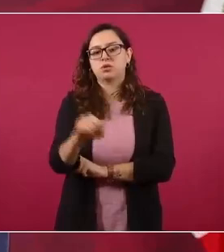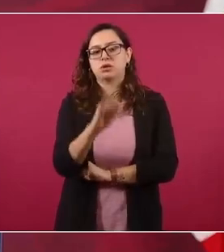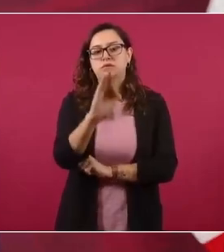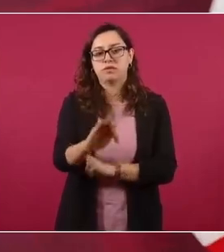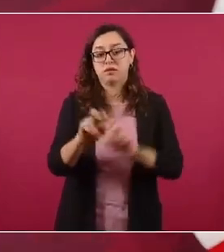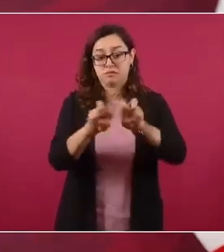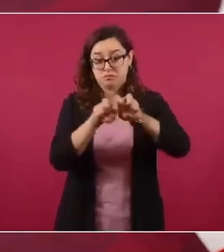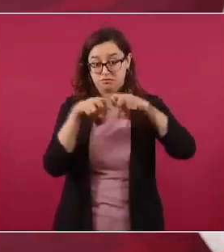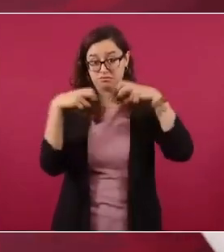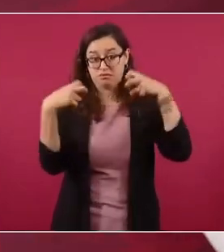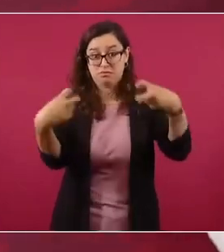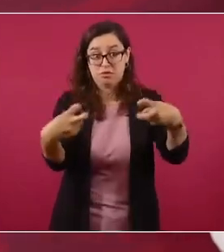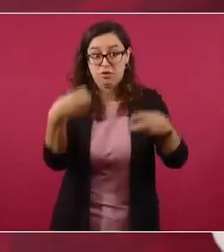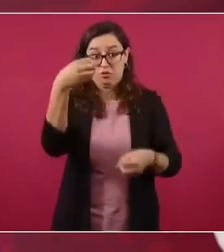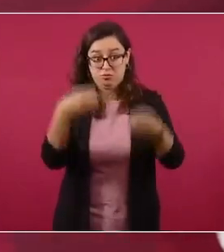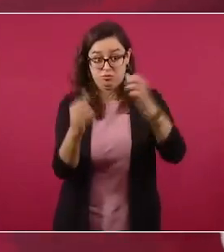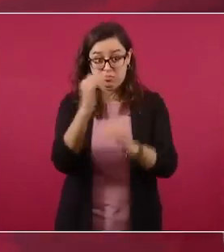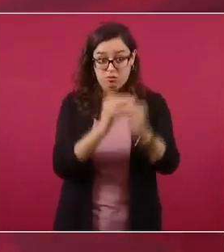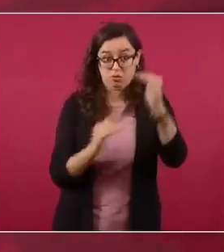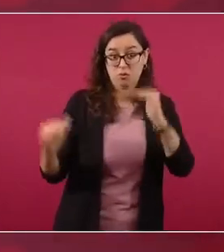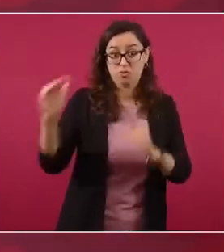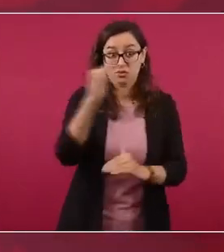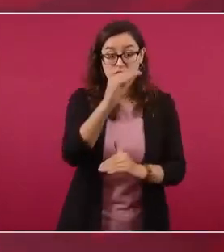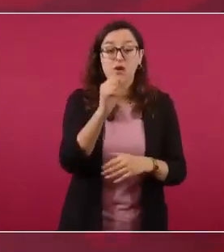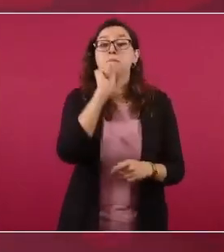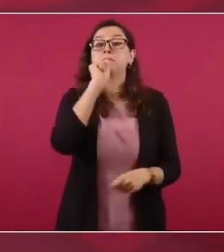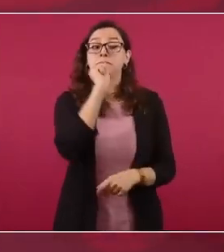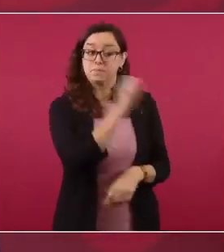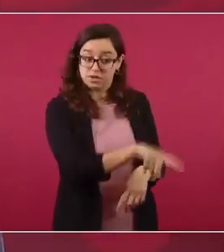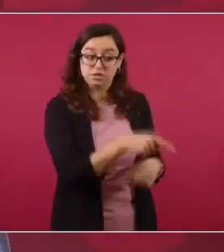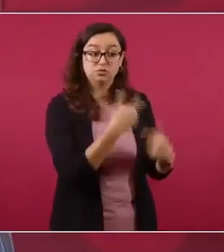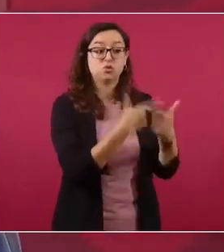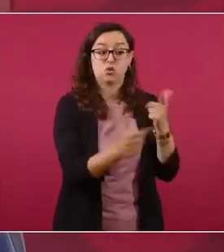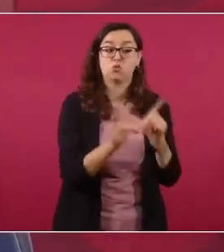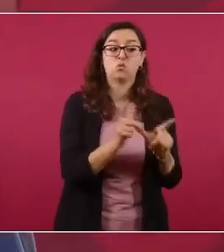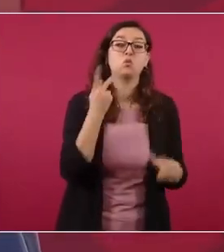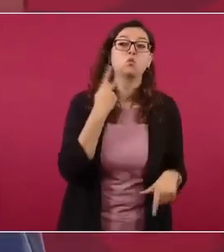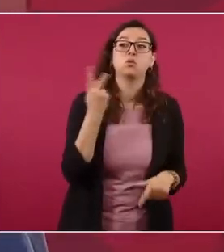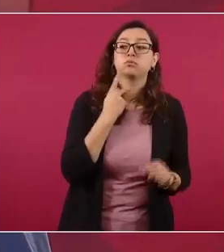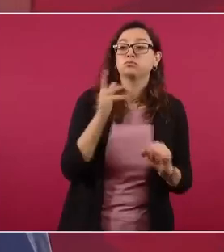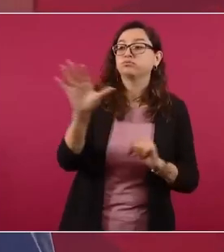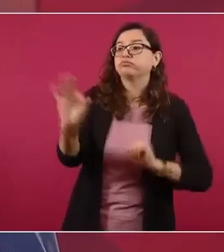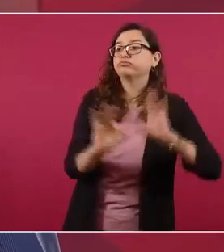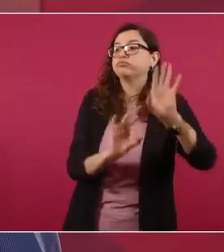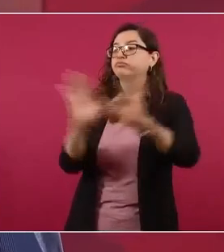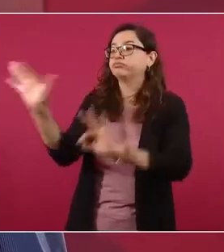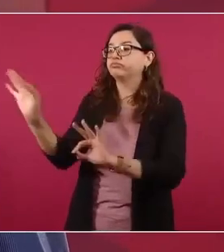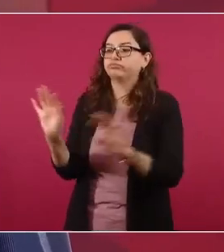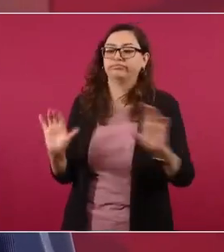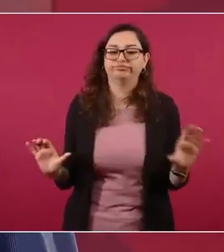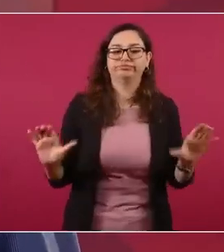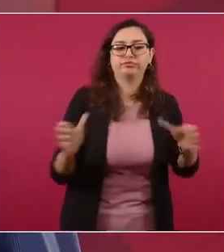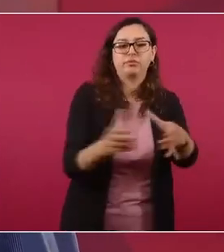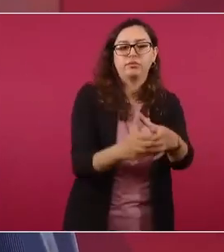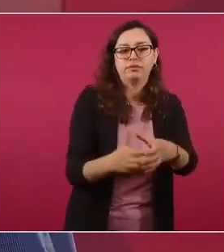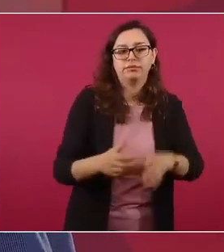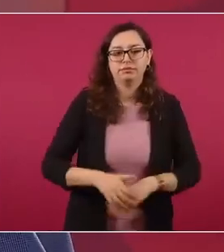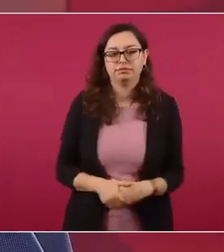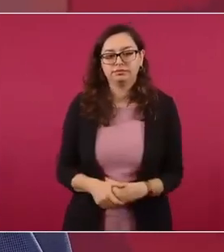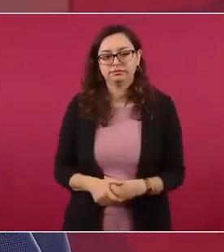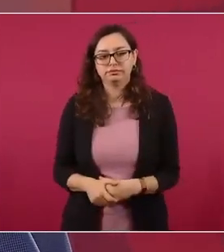Enviamos una iniciativa de reforma al Congreso